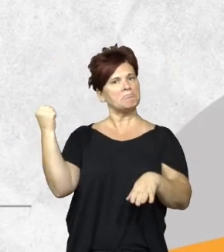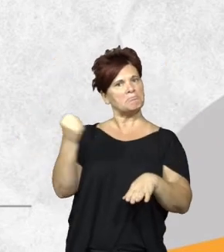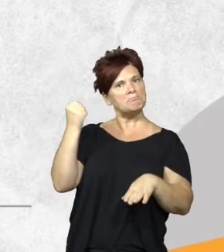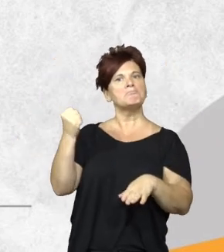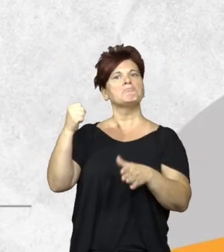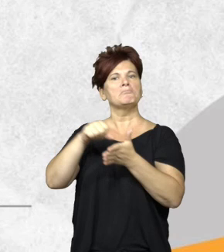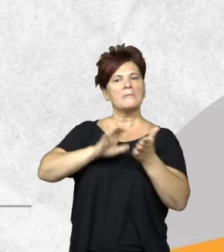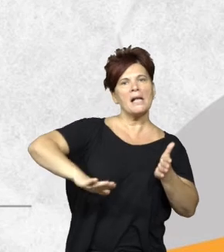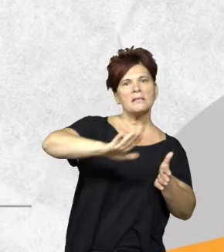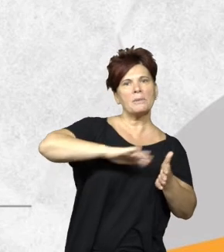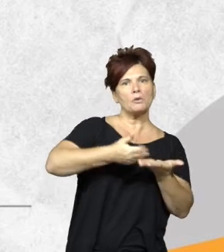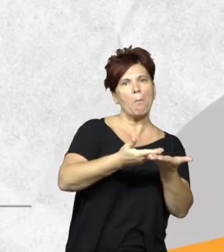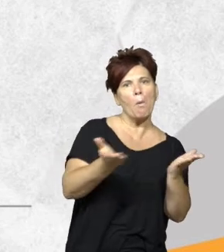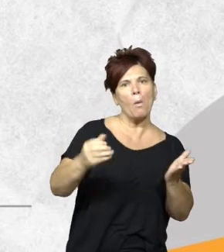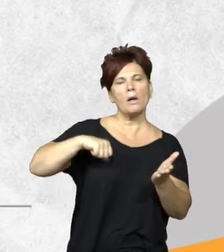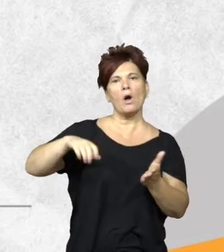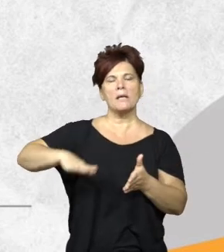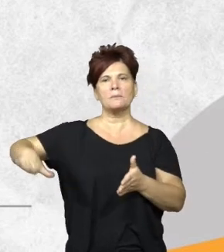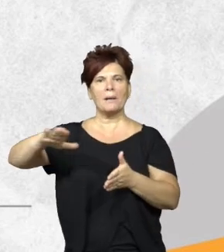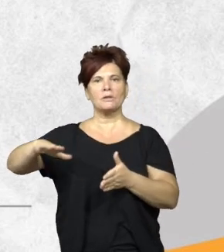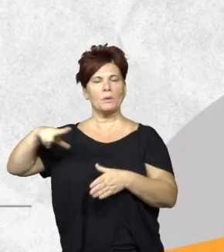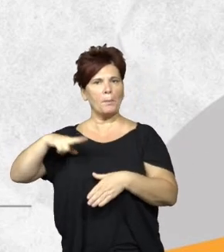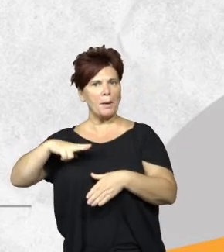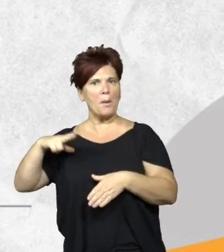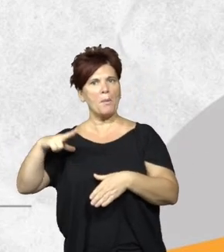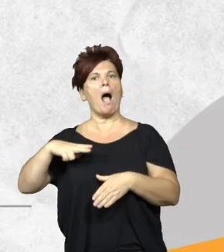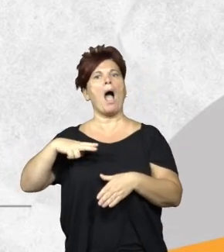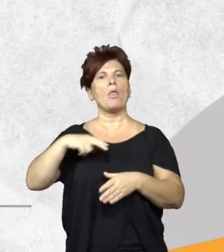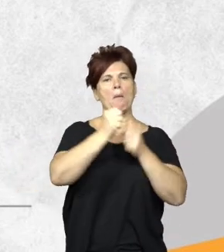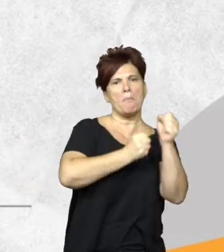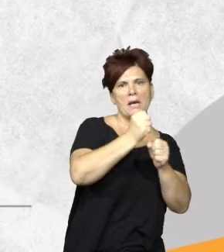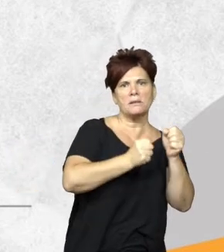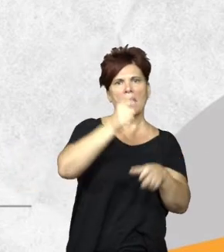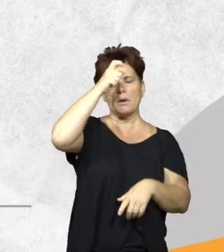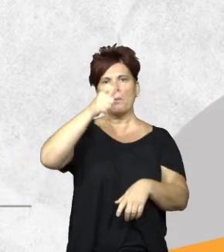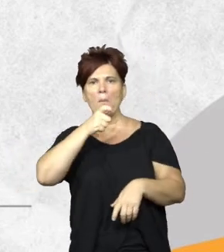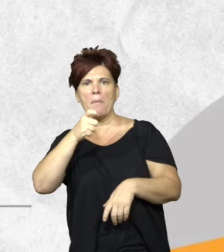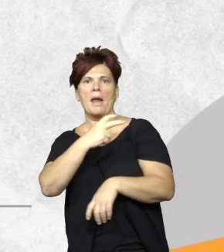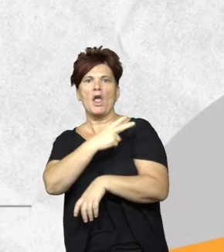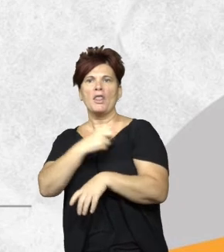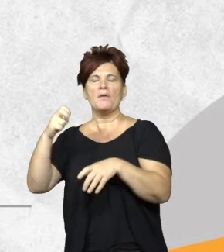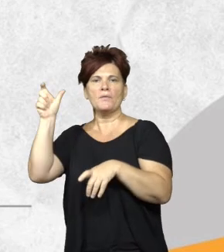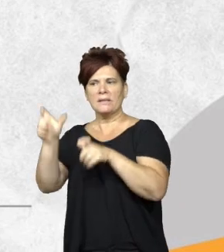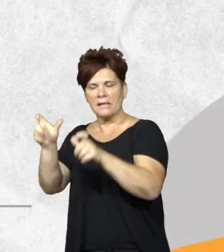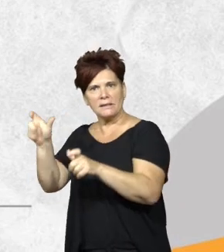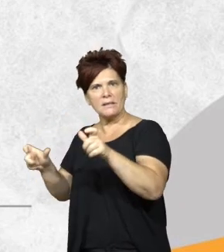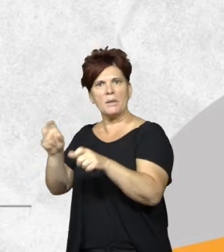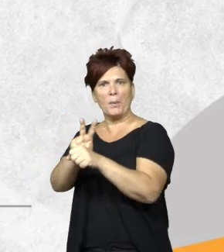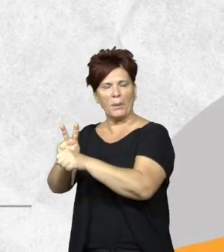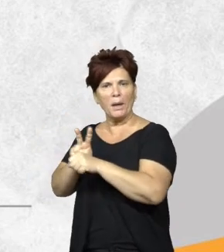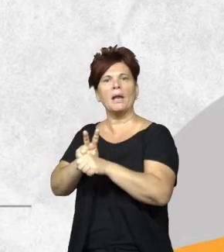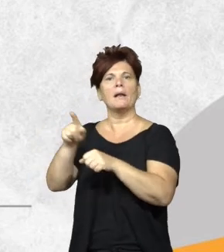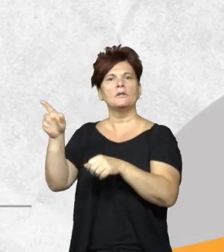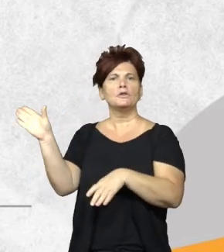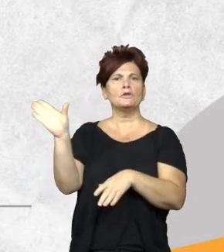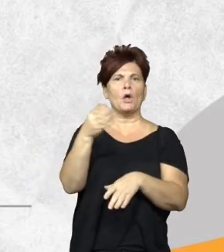público y privado interviene la Secretaría de Ambiente los productores los ingenios los bomberos defensa civil todo de manera adheridos